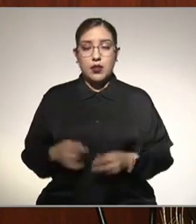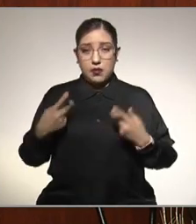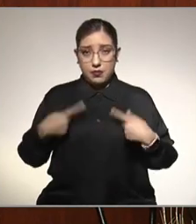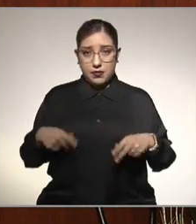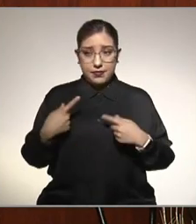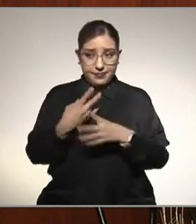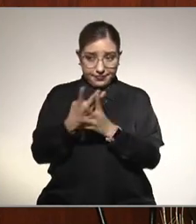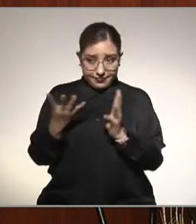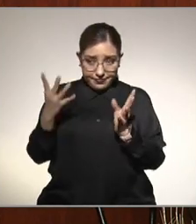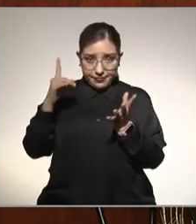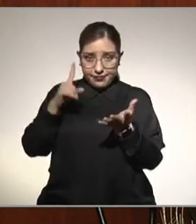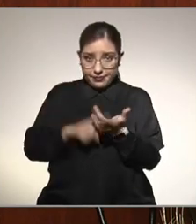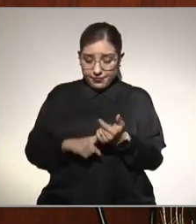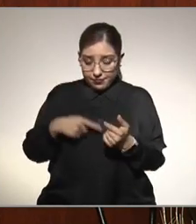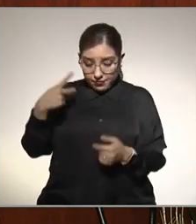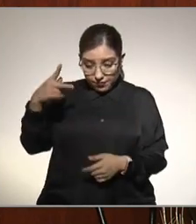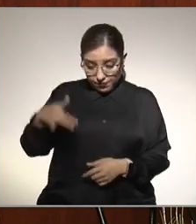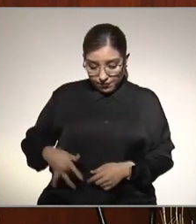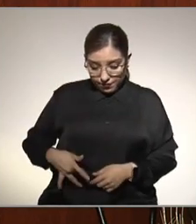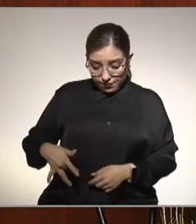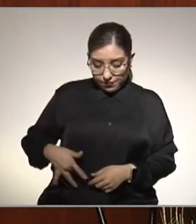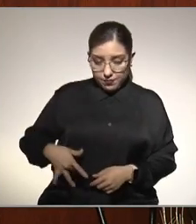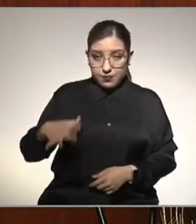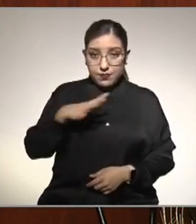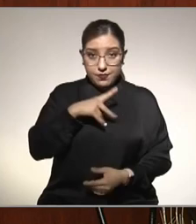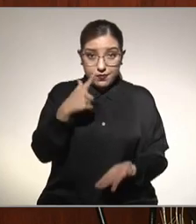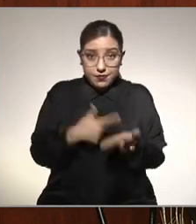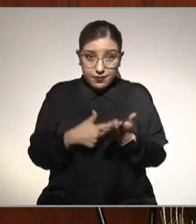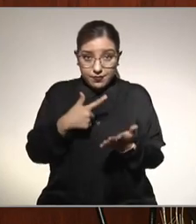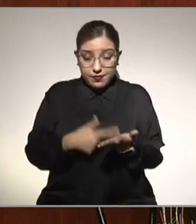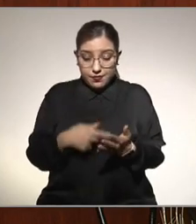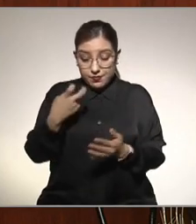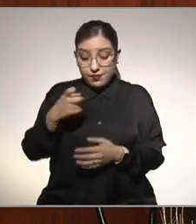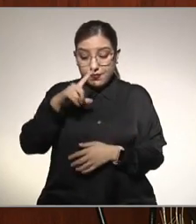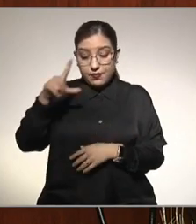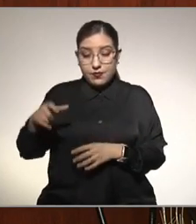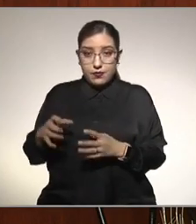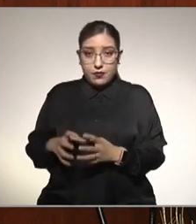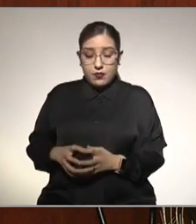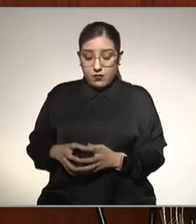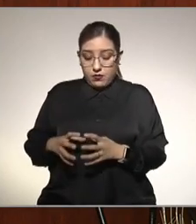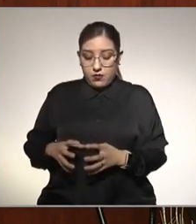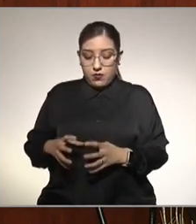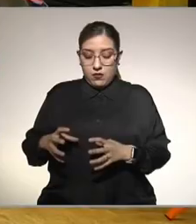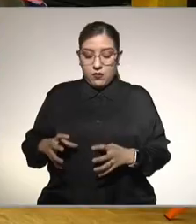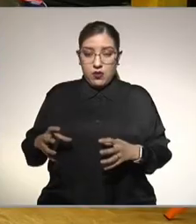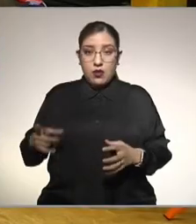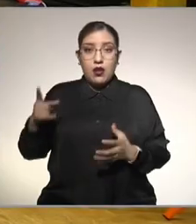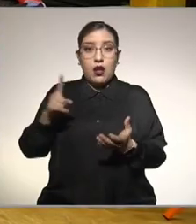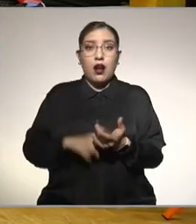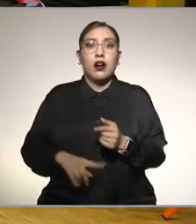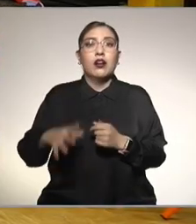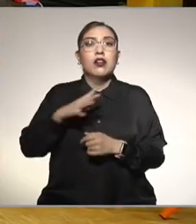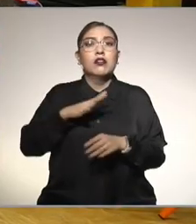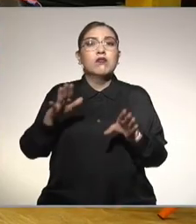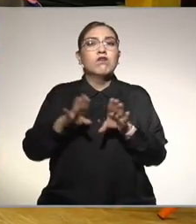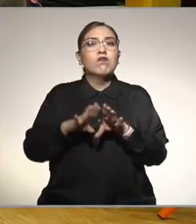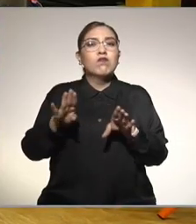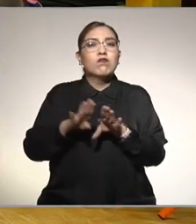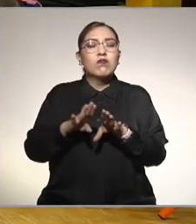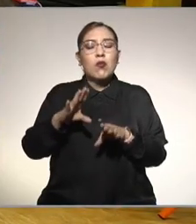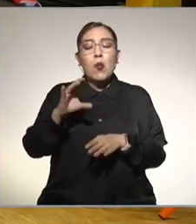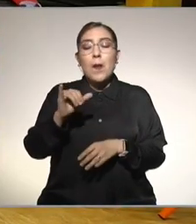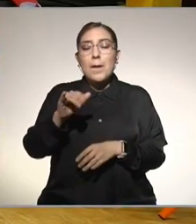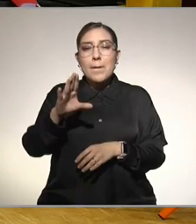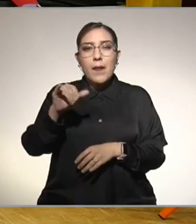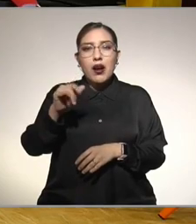van a inducir un proceso inflamatorio y lo que nos preocupa es que van a empezar con cicatrización dentro del hígado que nosotros le